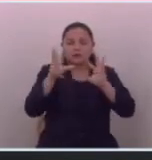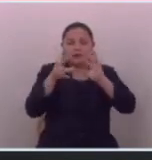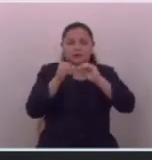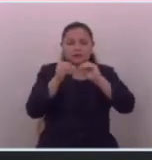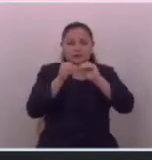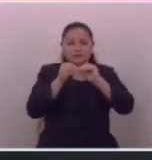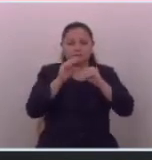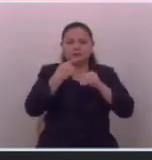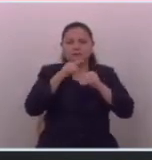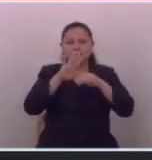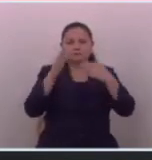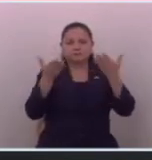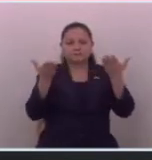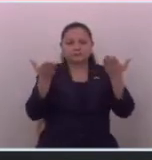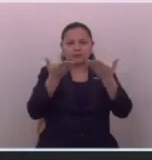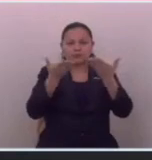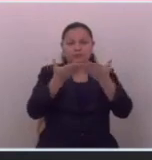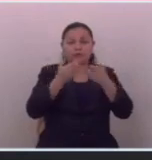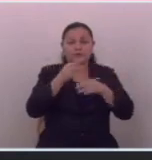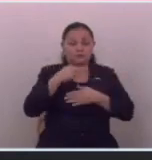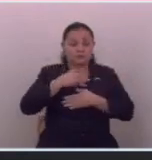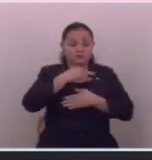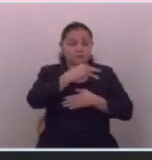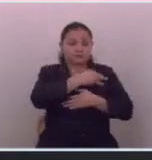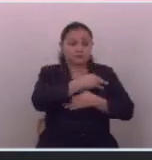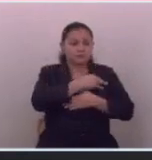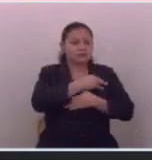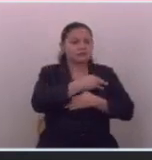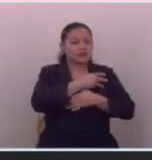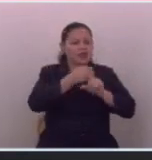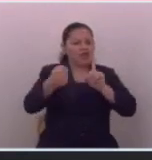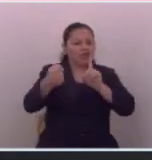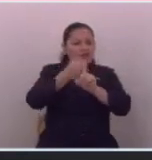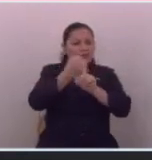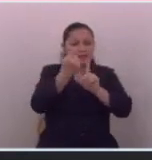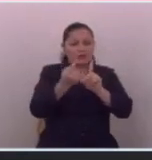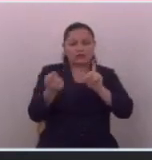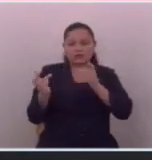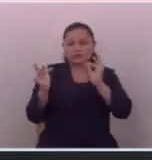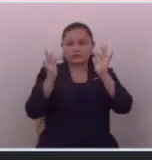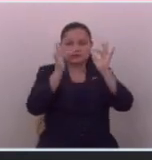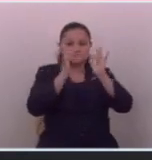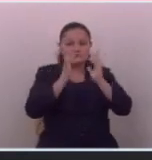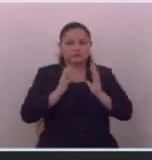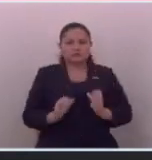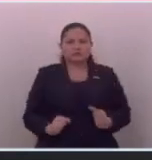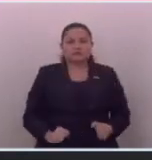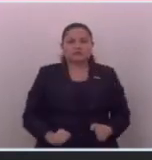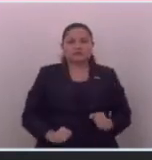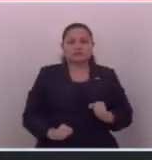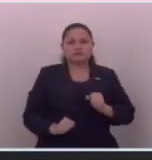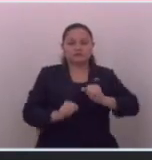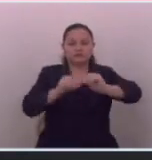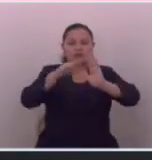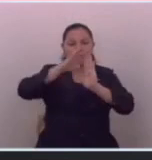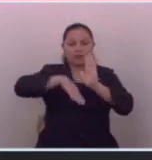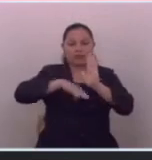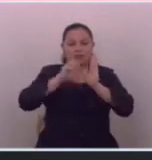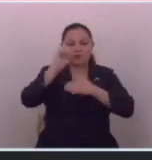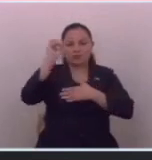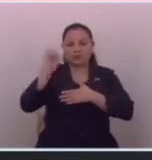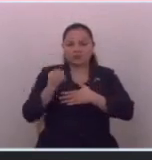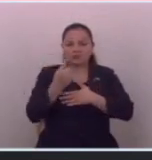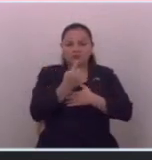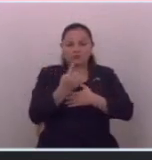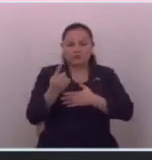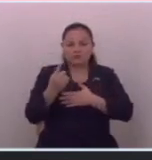fueron cometidos por funcionarios y gente vinculada al Estado en menor cantidad por